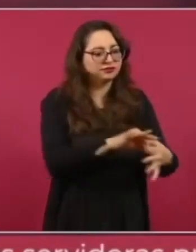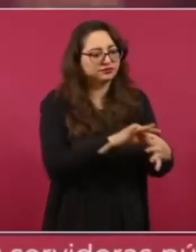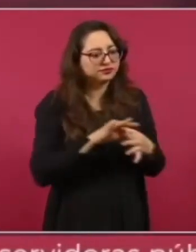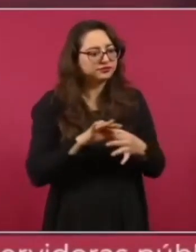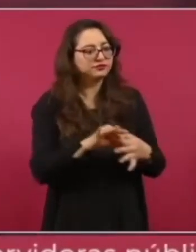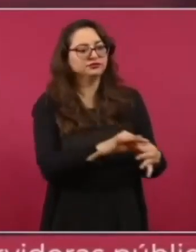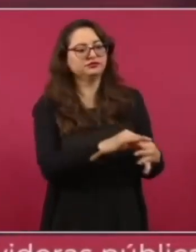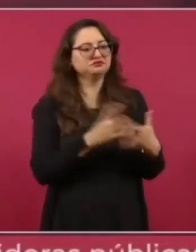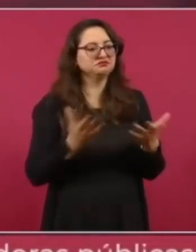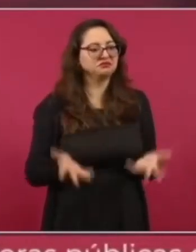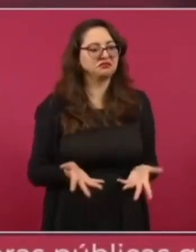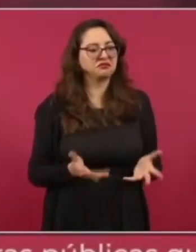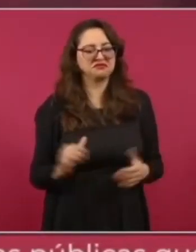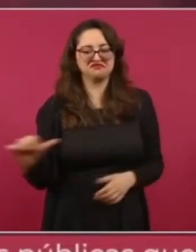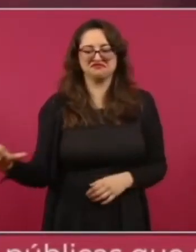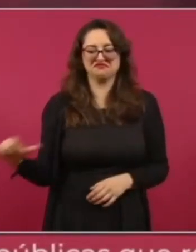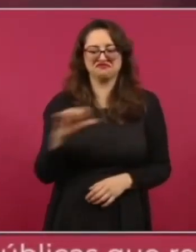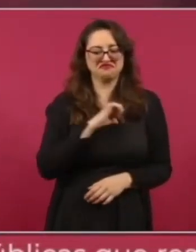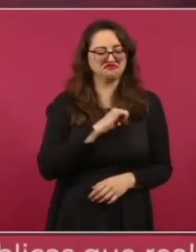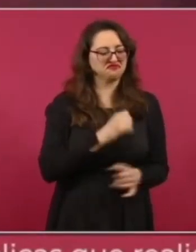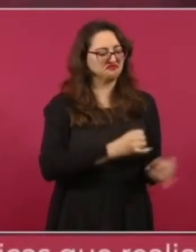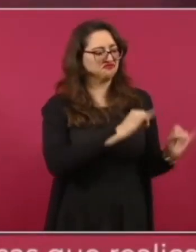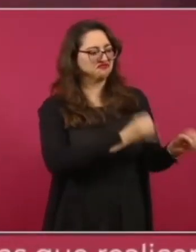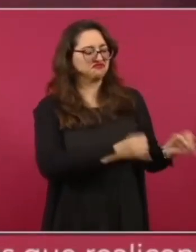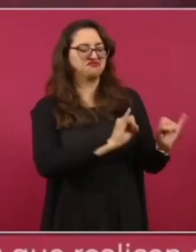más individualismo, materialismo.